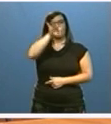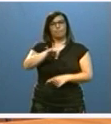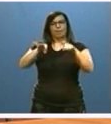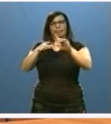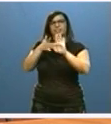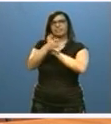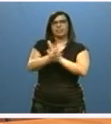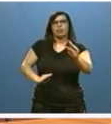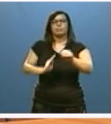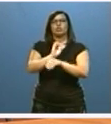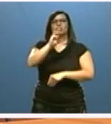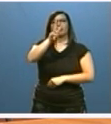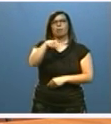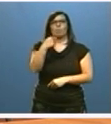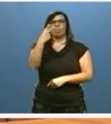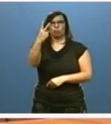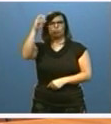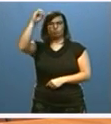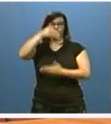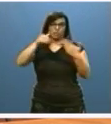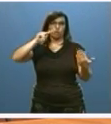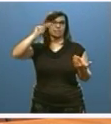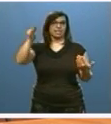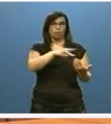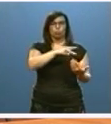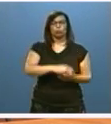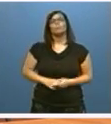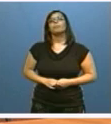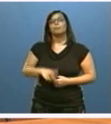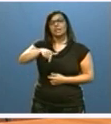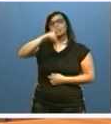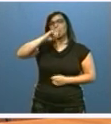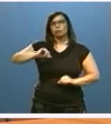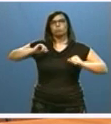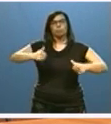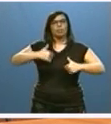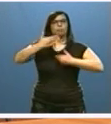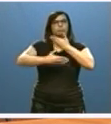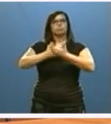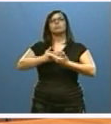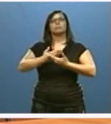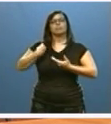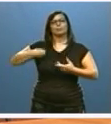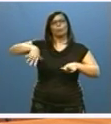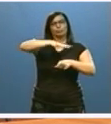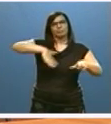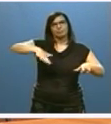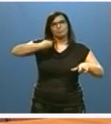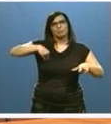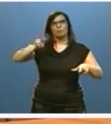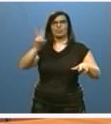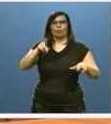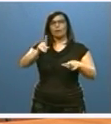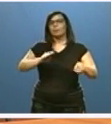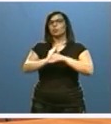inversión de 13,2 millones de euros. Y en 2016 hemos iniciado las actuaciones en el Parque de Proveedores de Valladolid con una